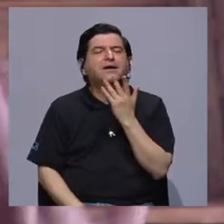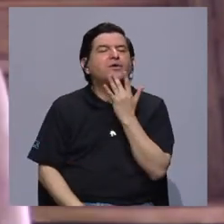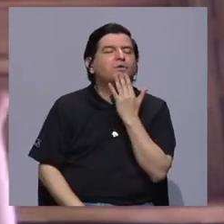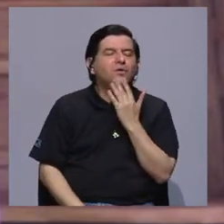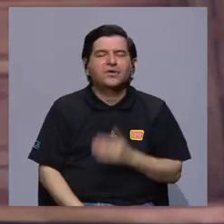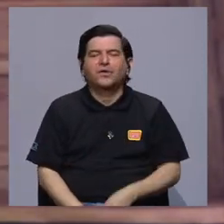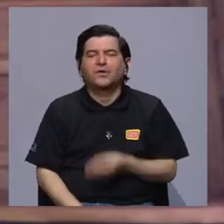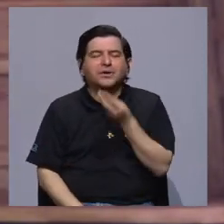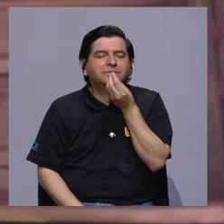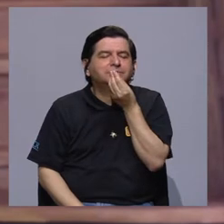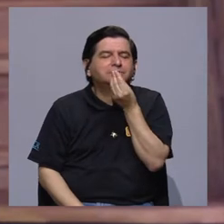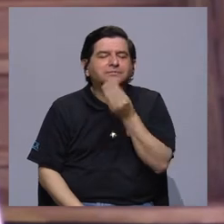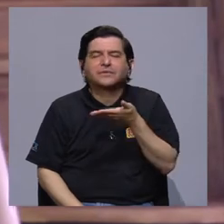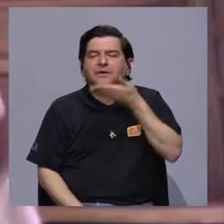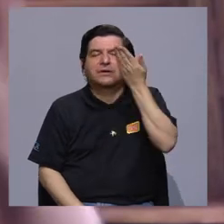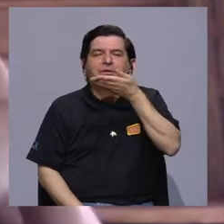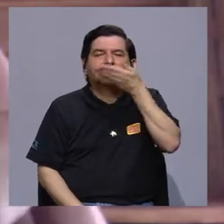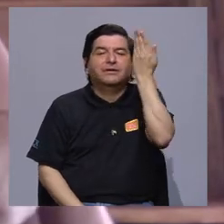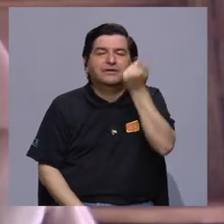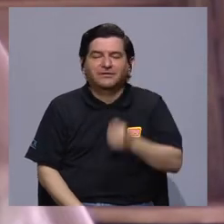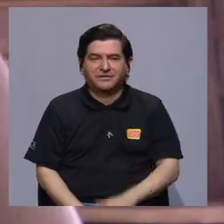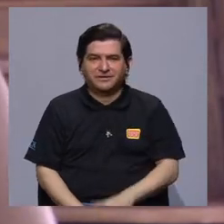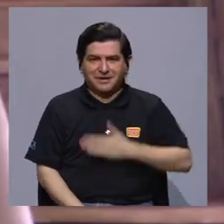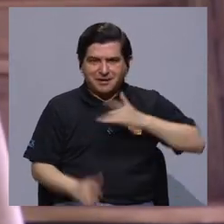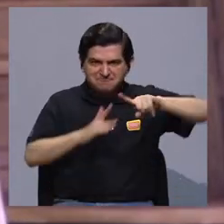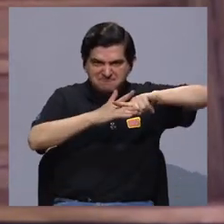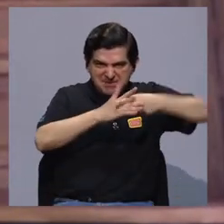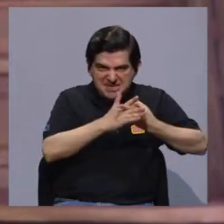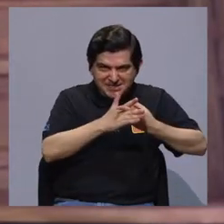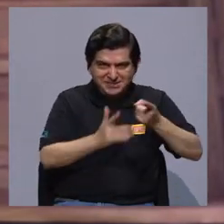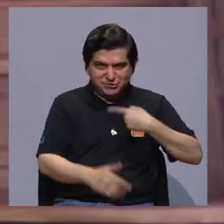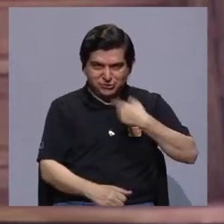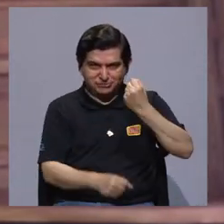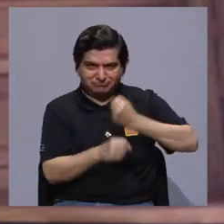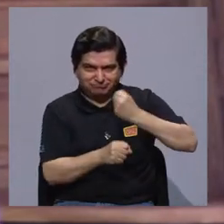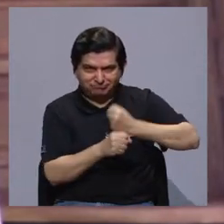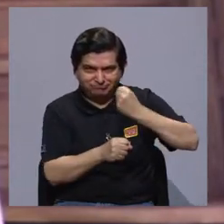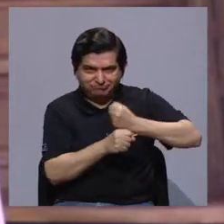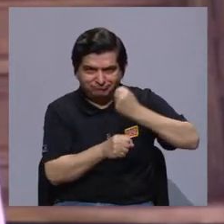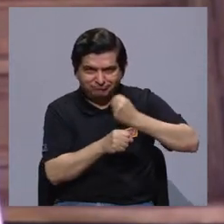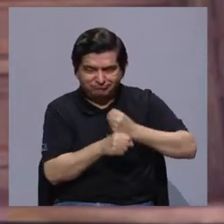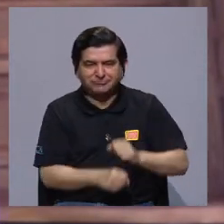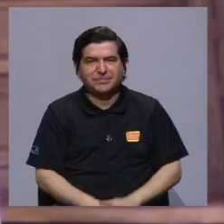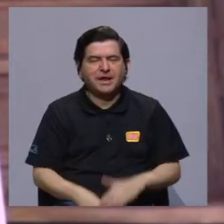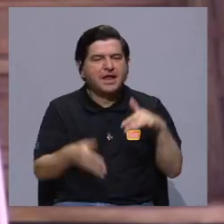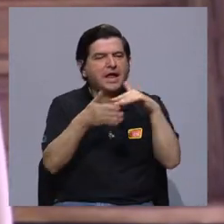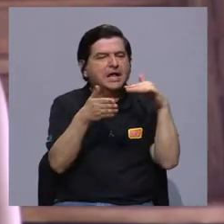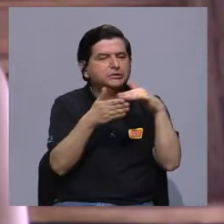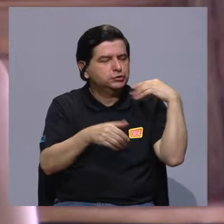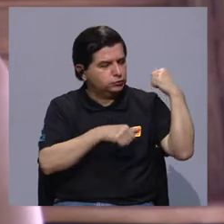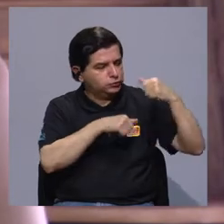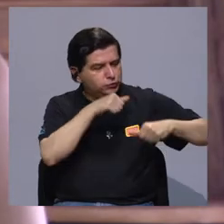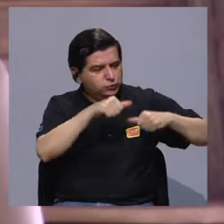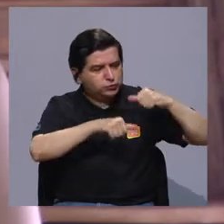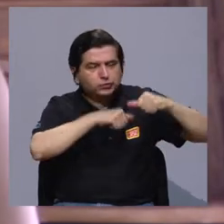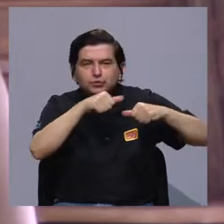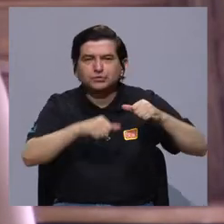sabores, olores, ¿verdad? Entonces, ya desde mis inicios que empecé como estudiar antropología,